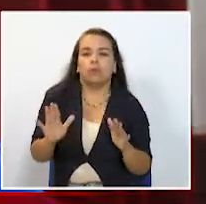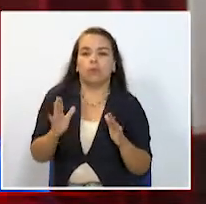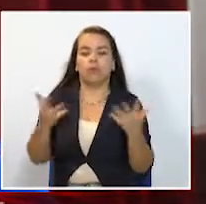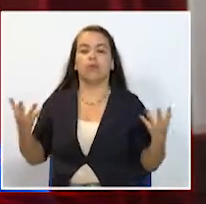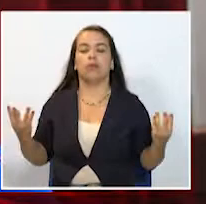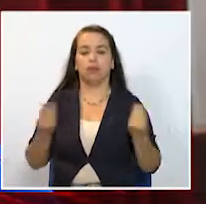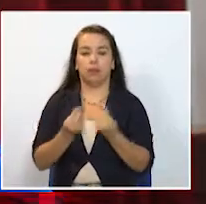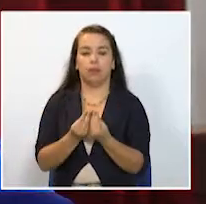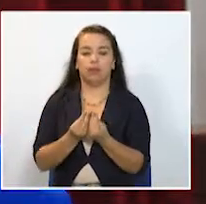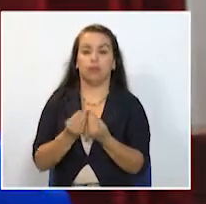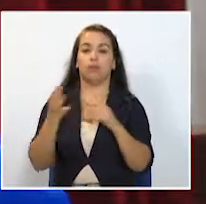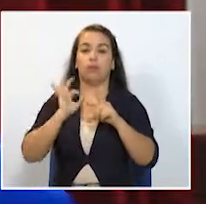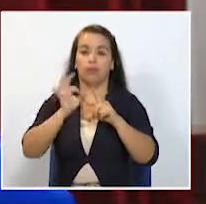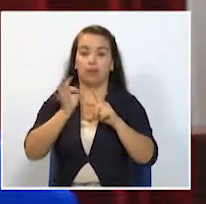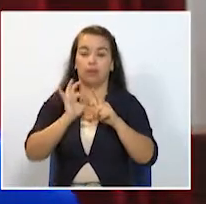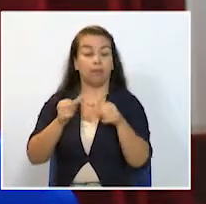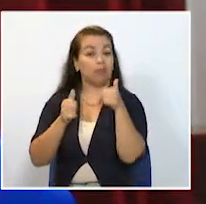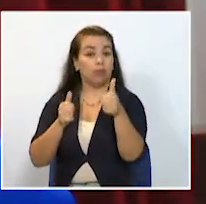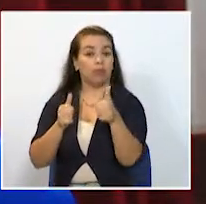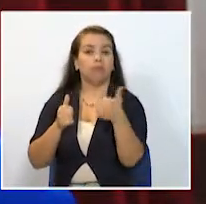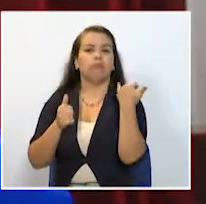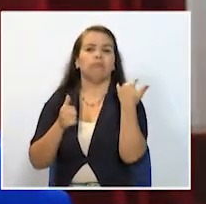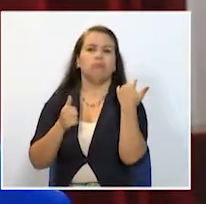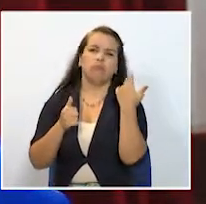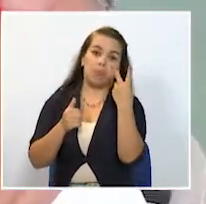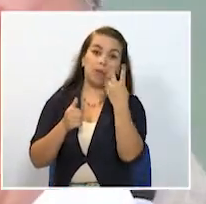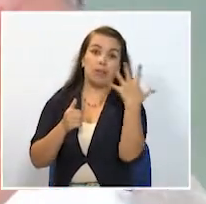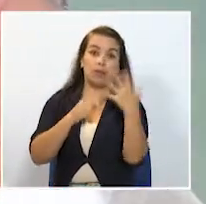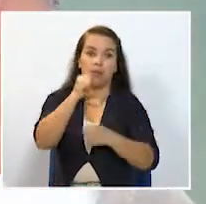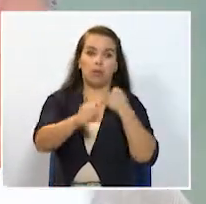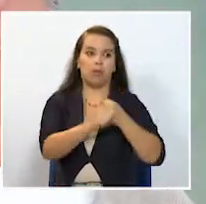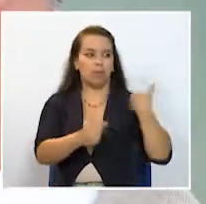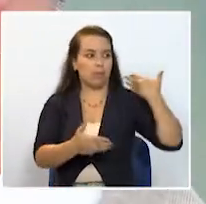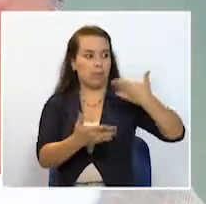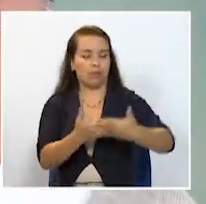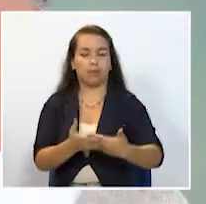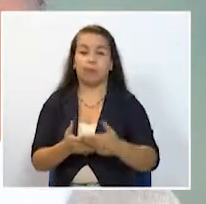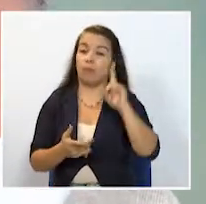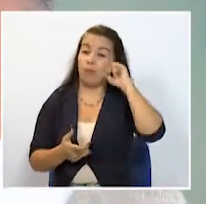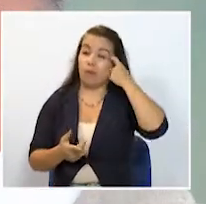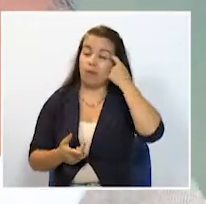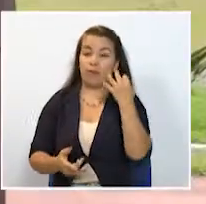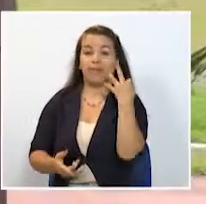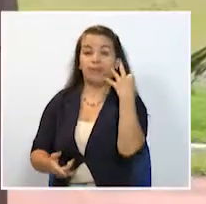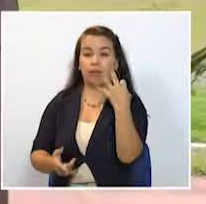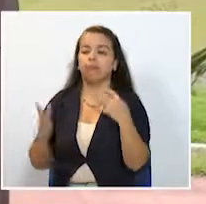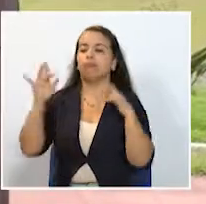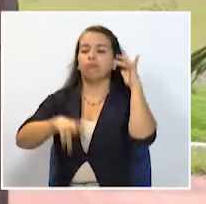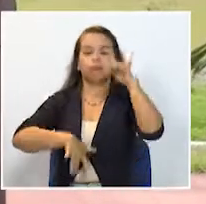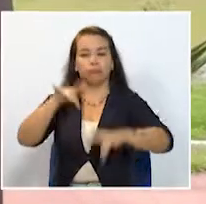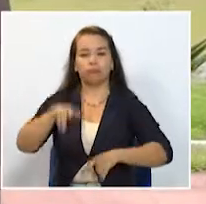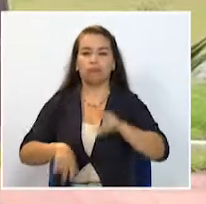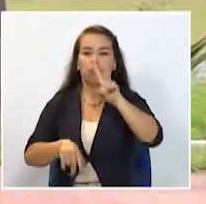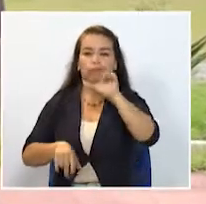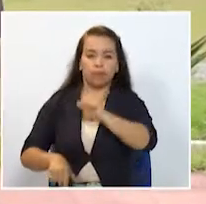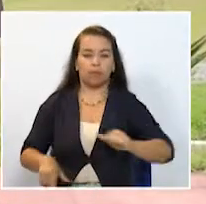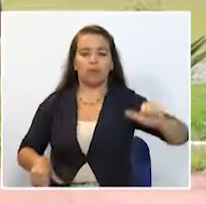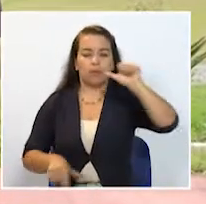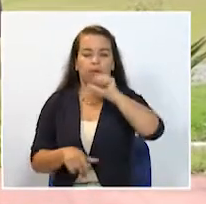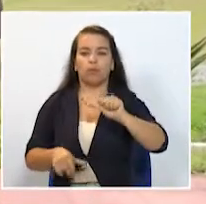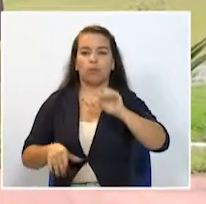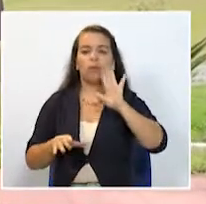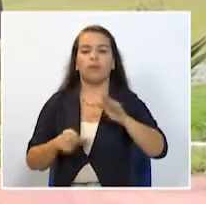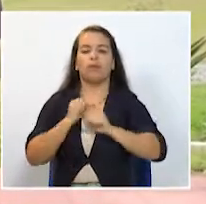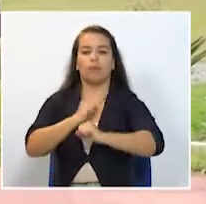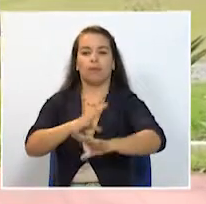regional Telecafé, que ya va a cumplir sus 25 años. Los tres gobernadores del eje participarán el 2 de agosto de una firma en la